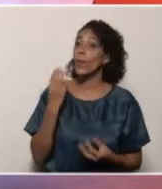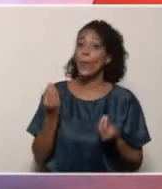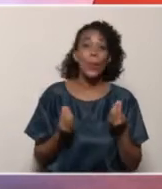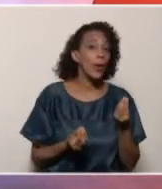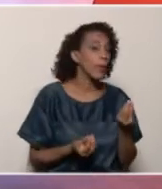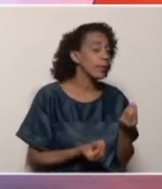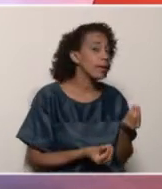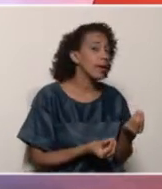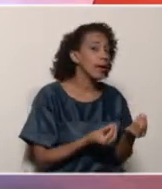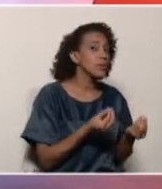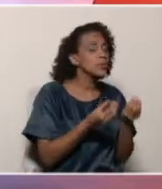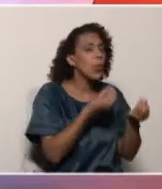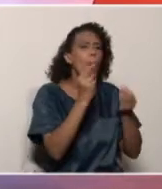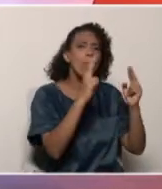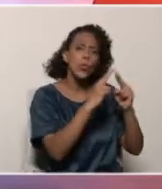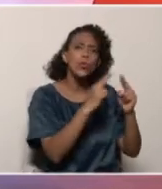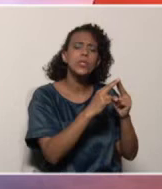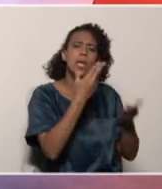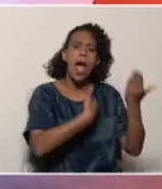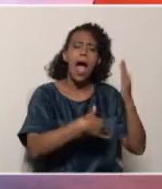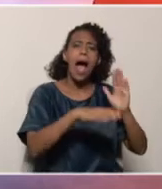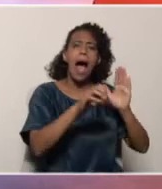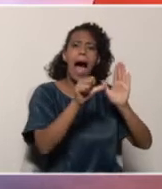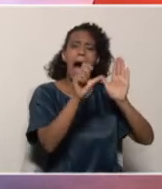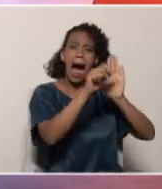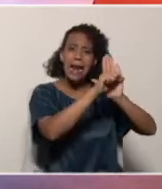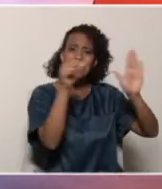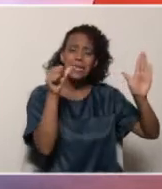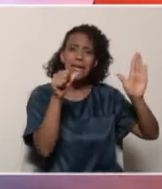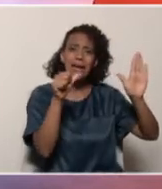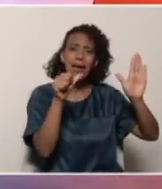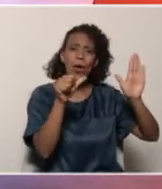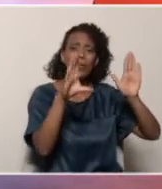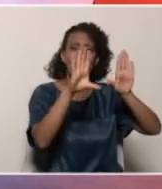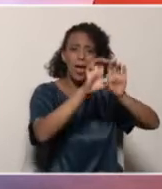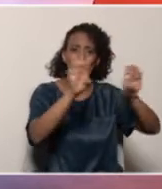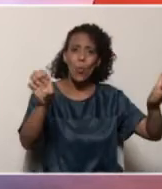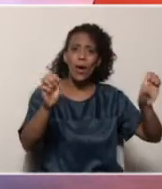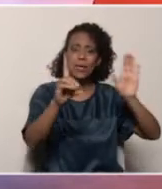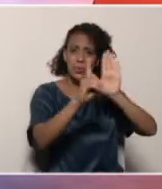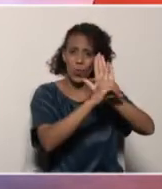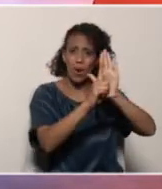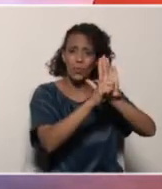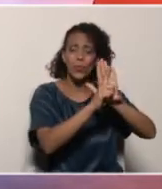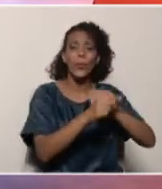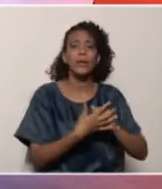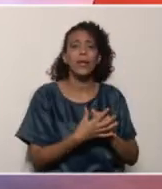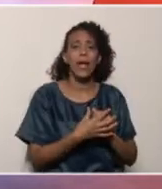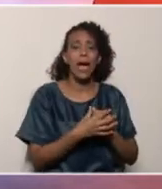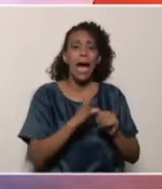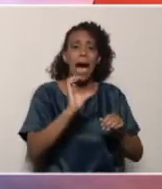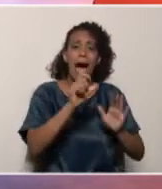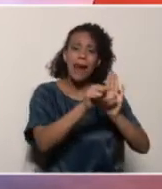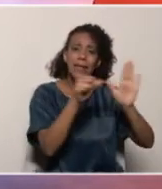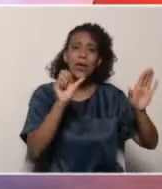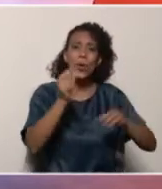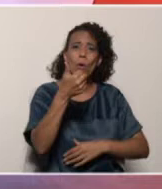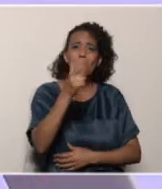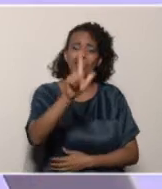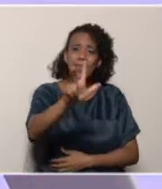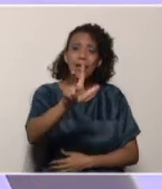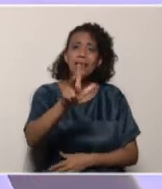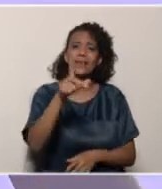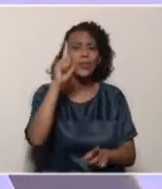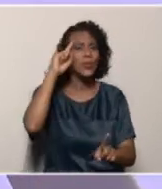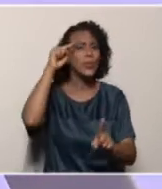sociocomunitarias que también son conocidas como el artículo 13 de la Ley Orgánica de Educación del año 2009, tiene que ver con todo